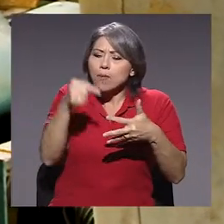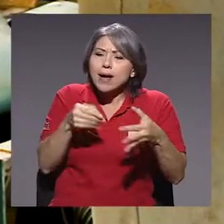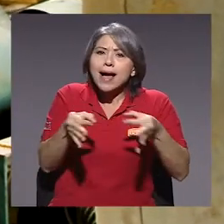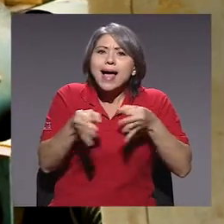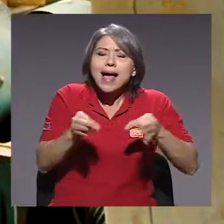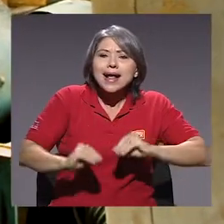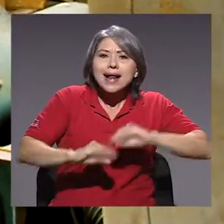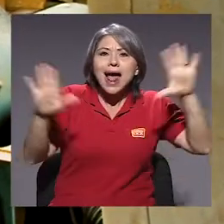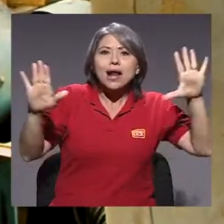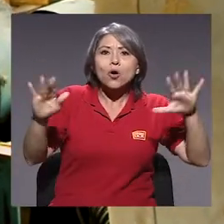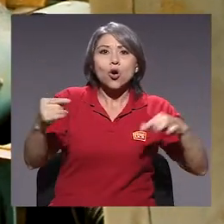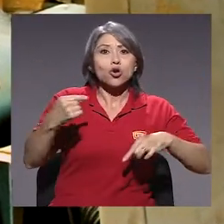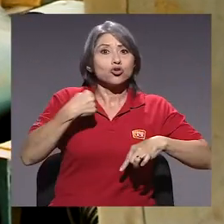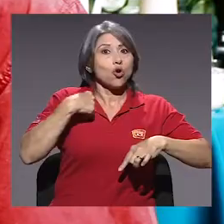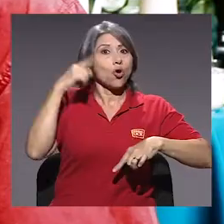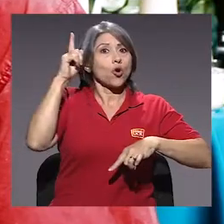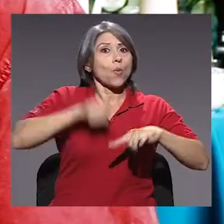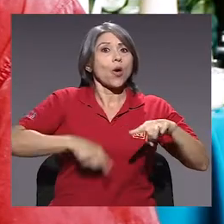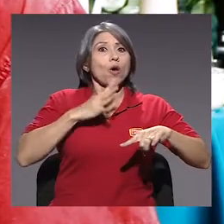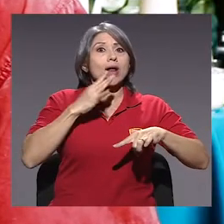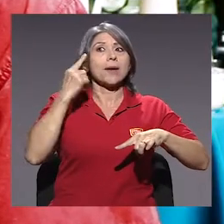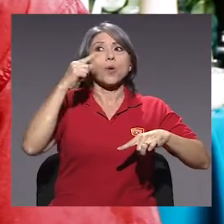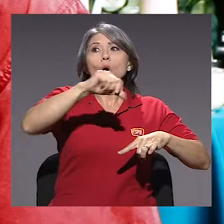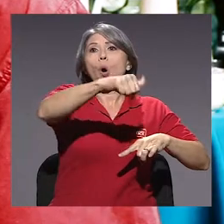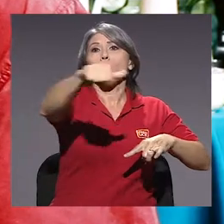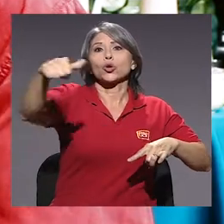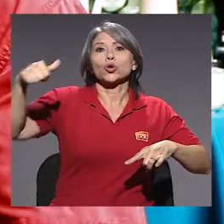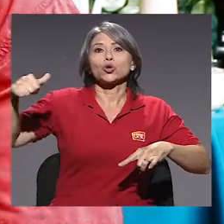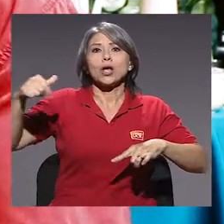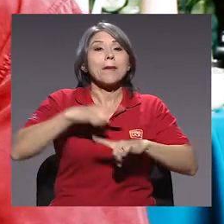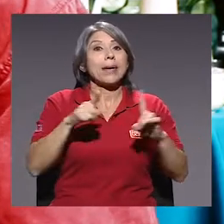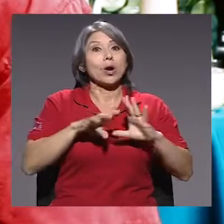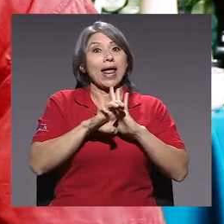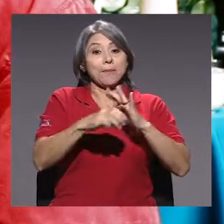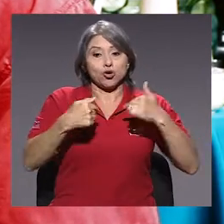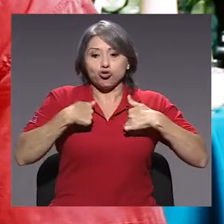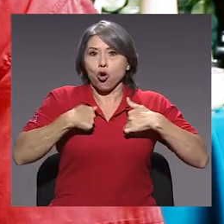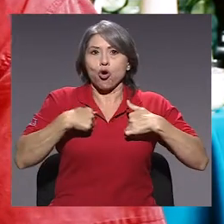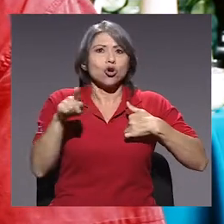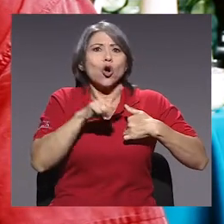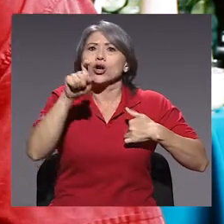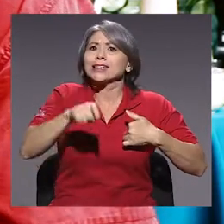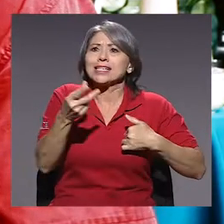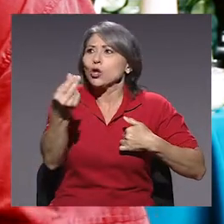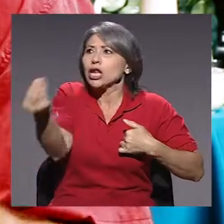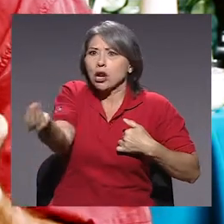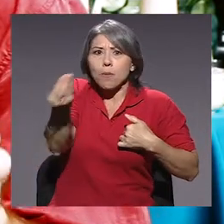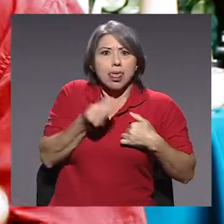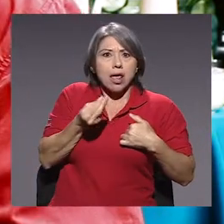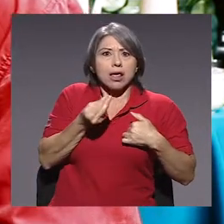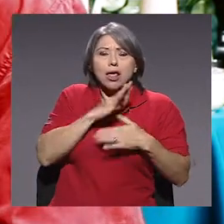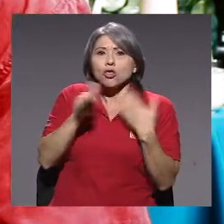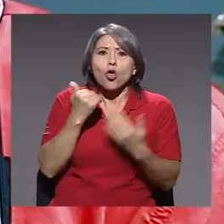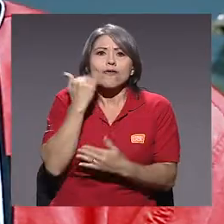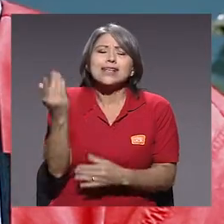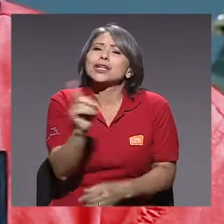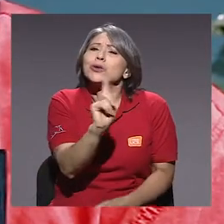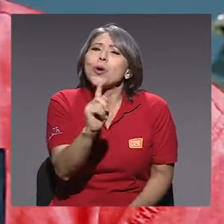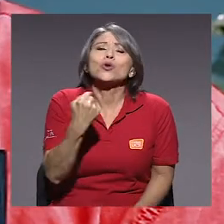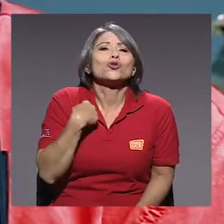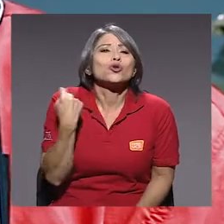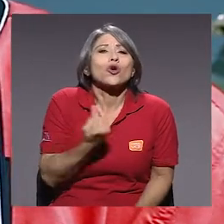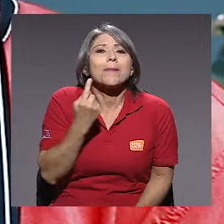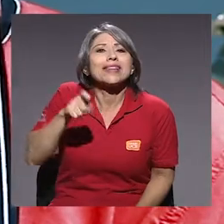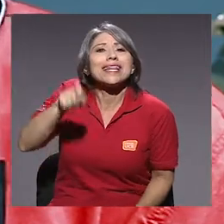como emprendedor, no puedo hablar por el resto, pero yo no necesito que me den dinero, que me pongan las cosas fáciles. Solo